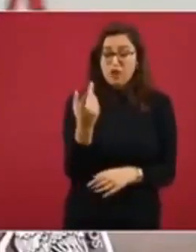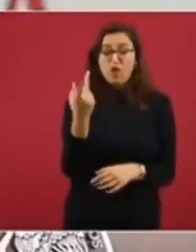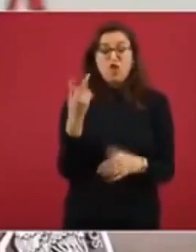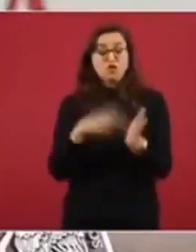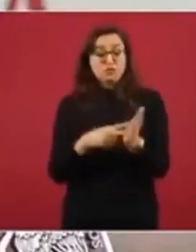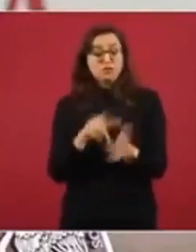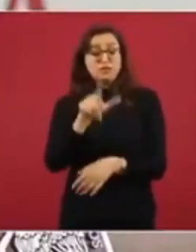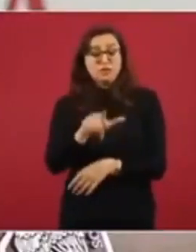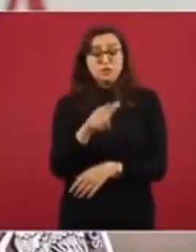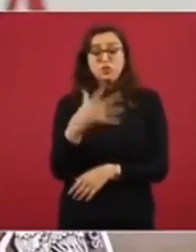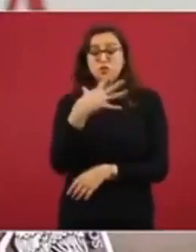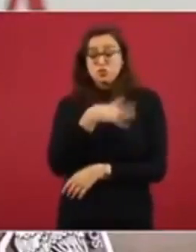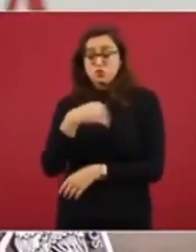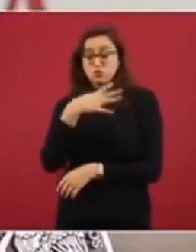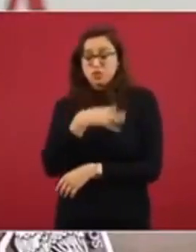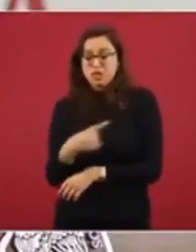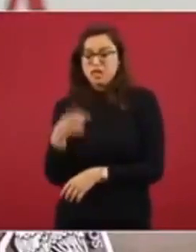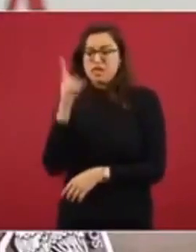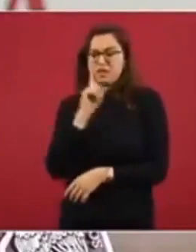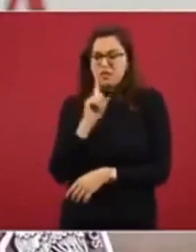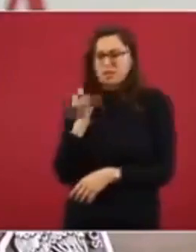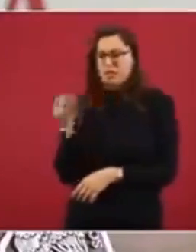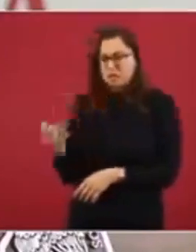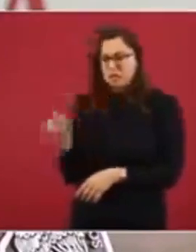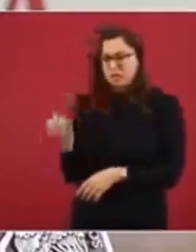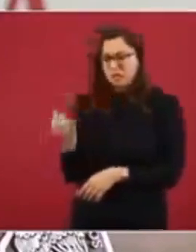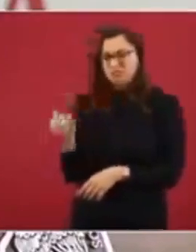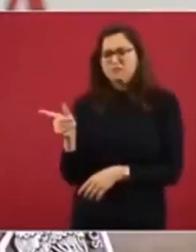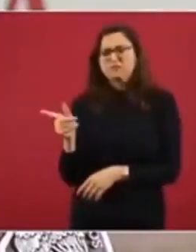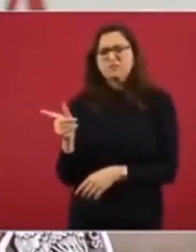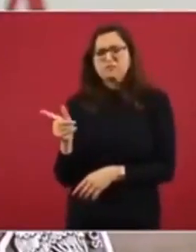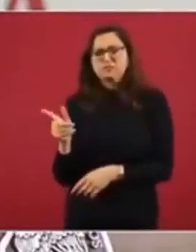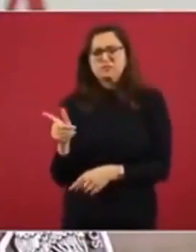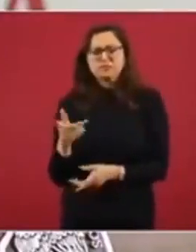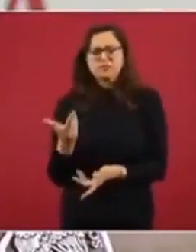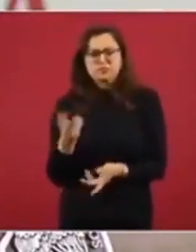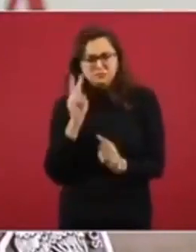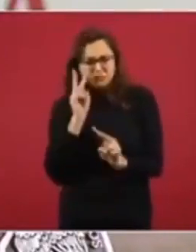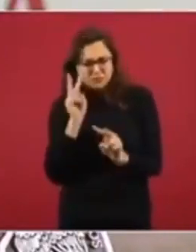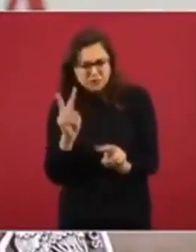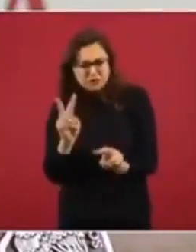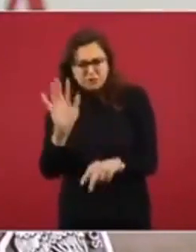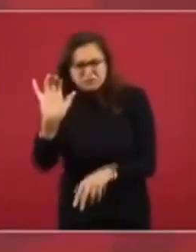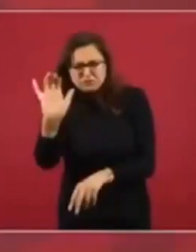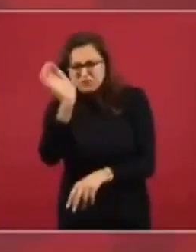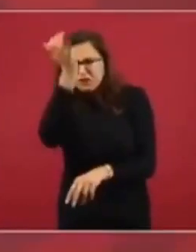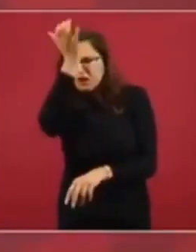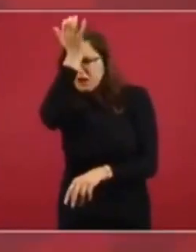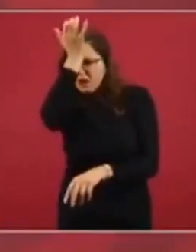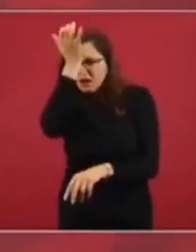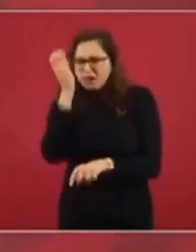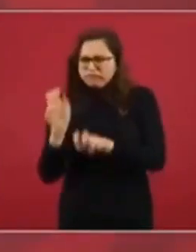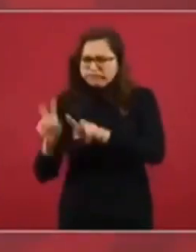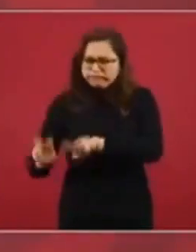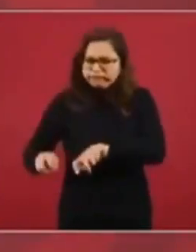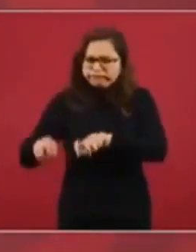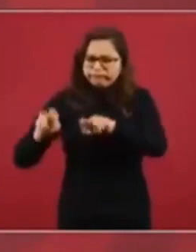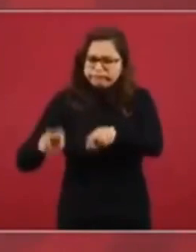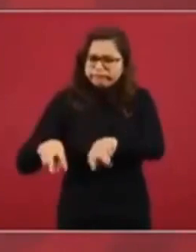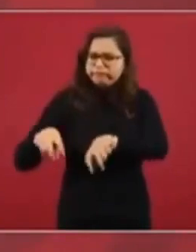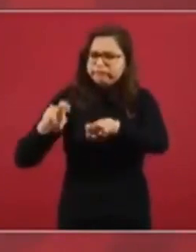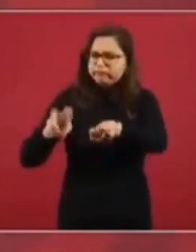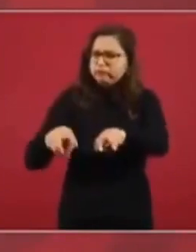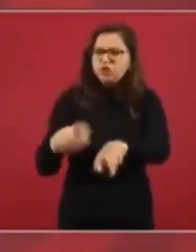Ernestina Asensio observó que los borregos que su madre pastoreaba regresaban solo al paraje donde